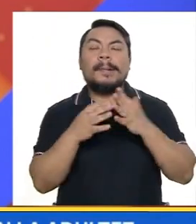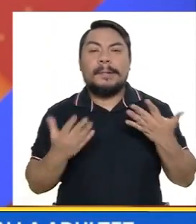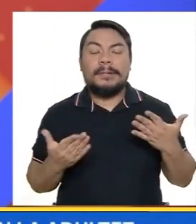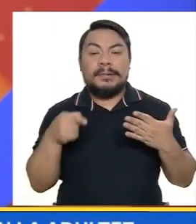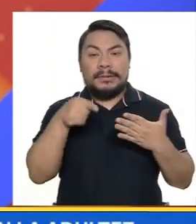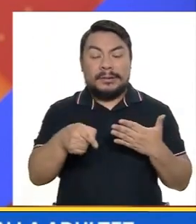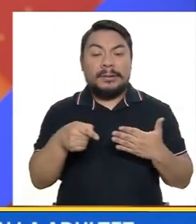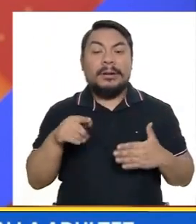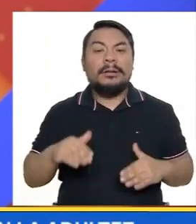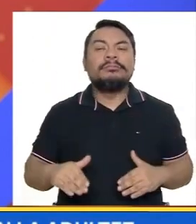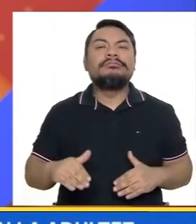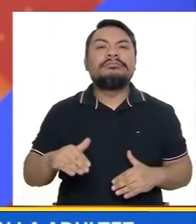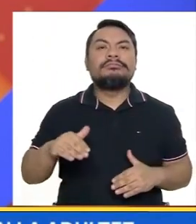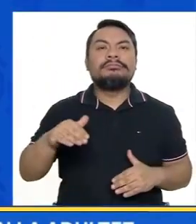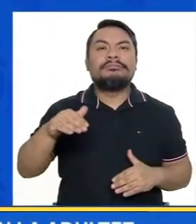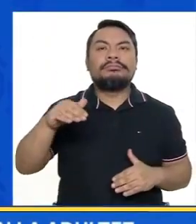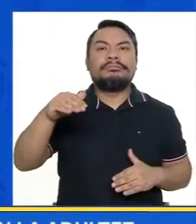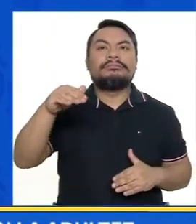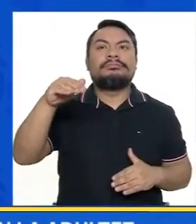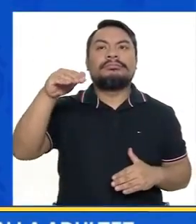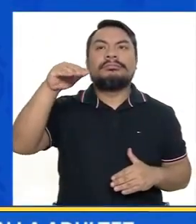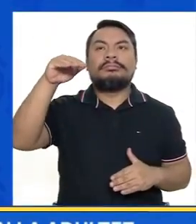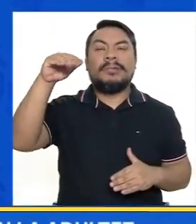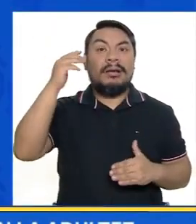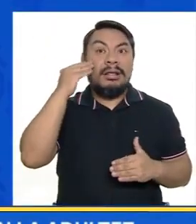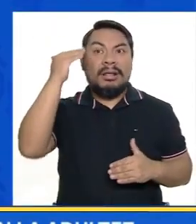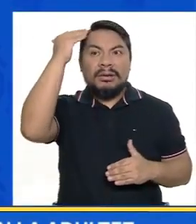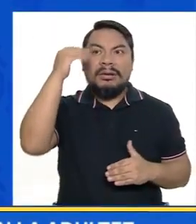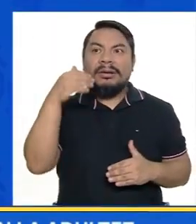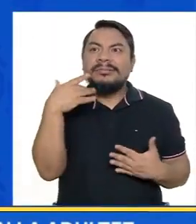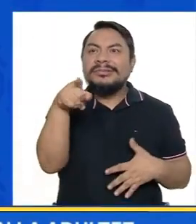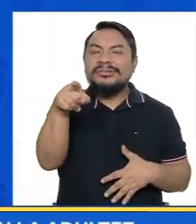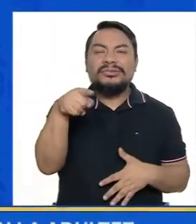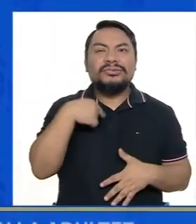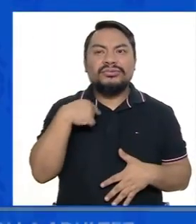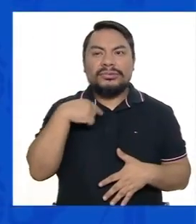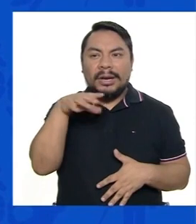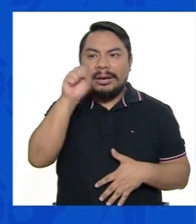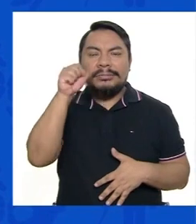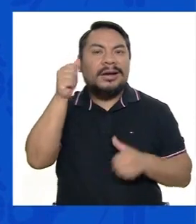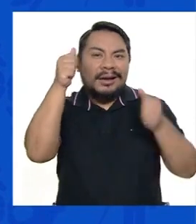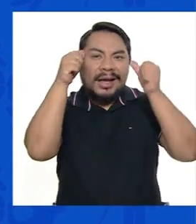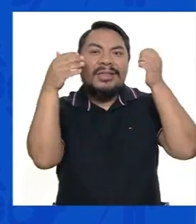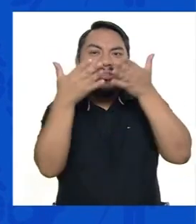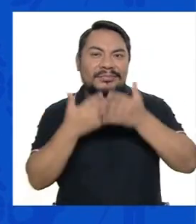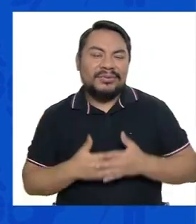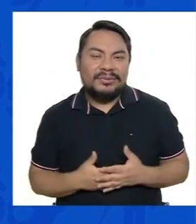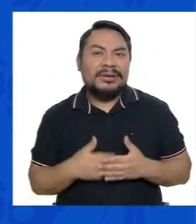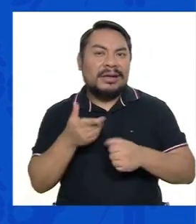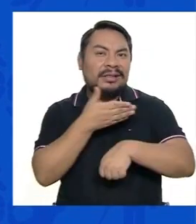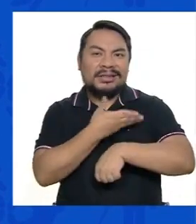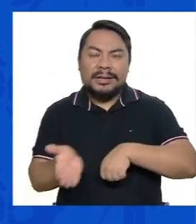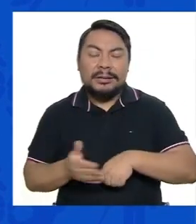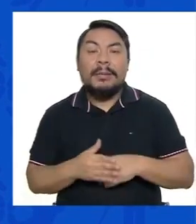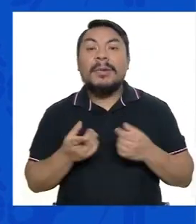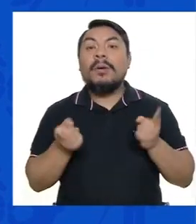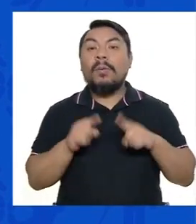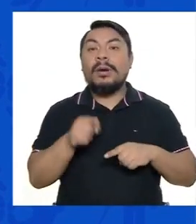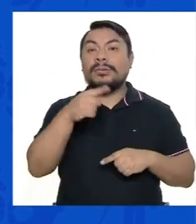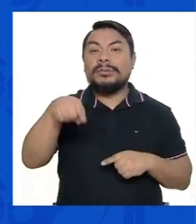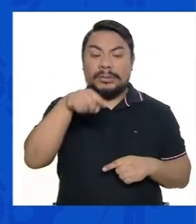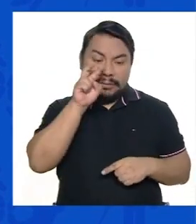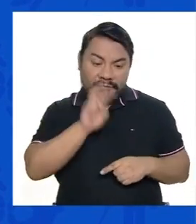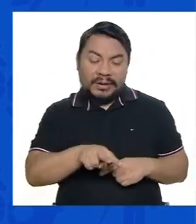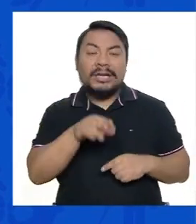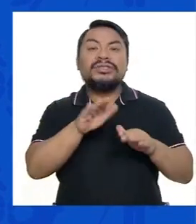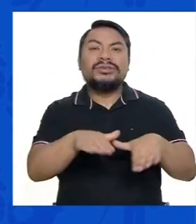cuales durante la adultez recién se hace el diagnóstico de algunos de los tipos de autismo. Sin embargo, cuando algunos vemos en la niñez